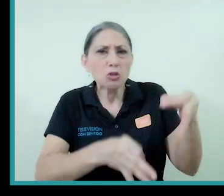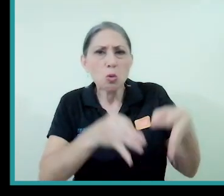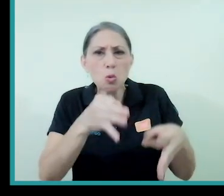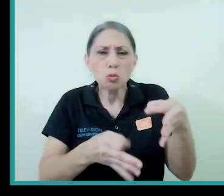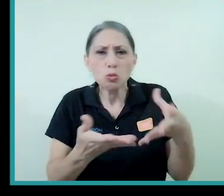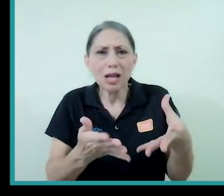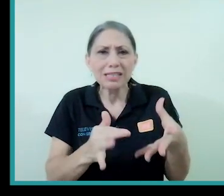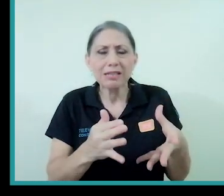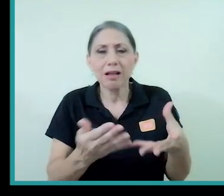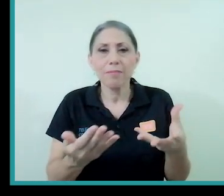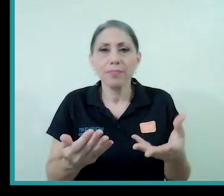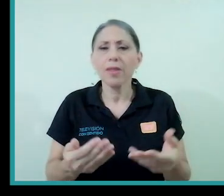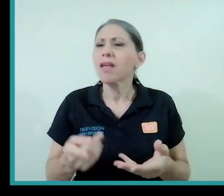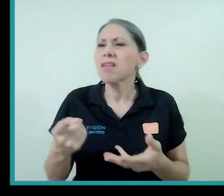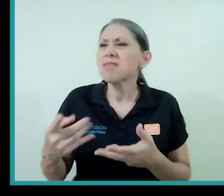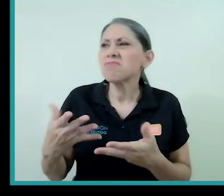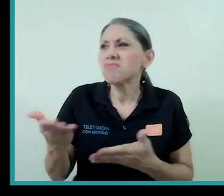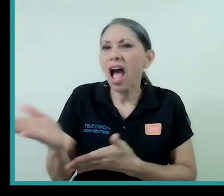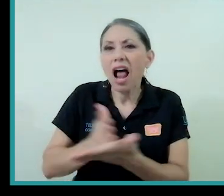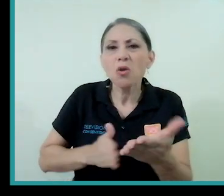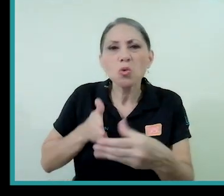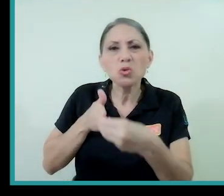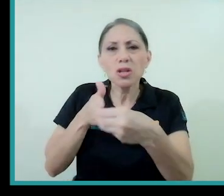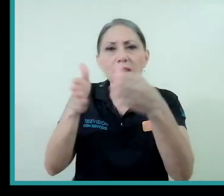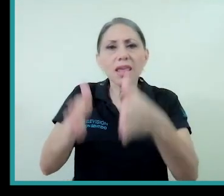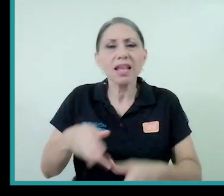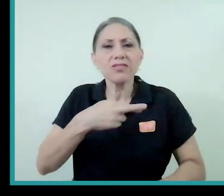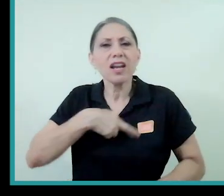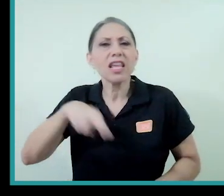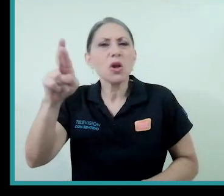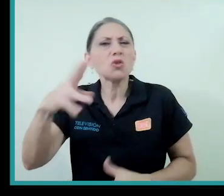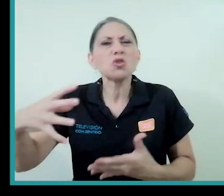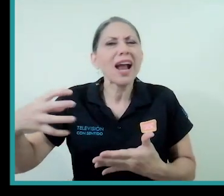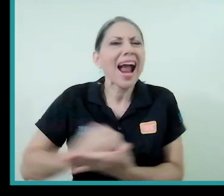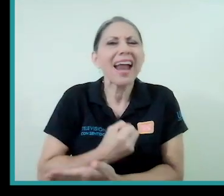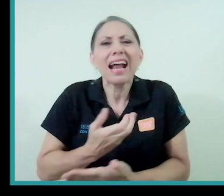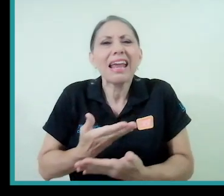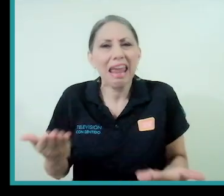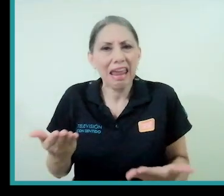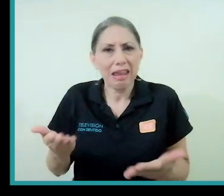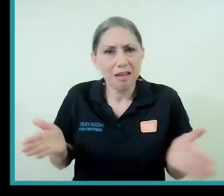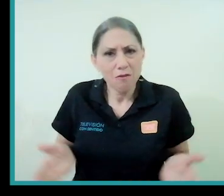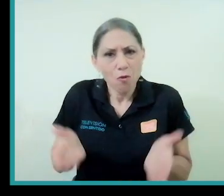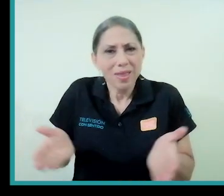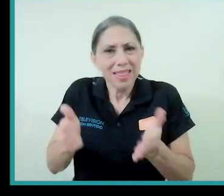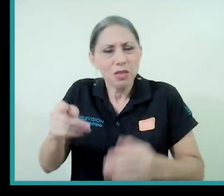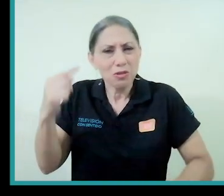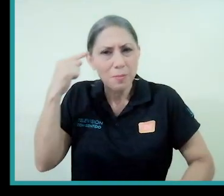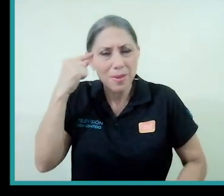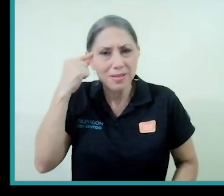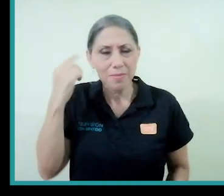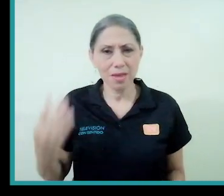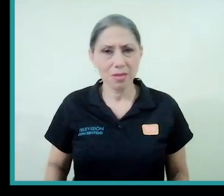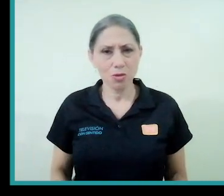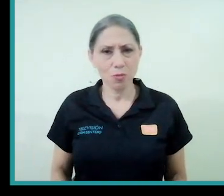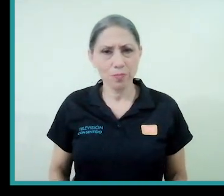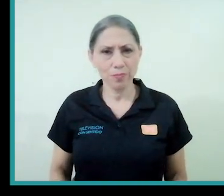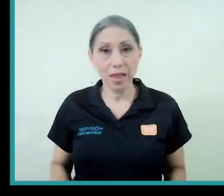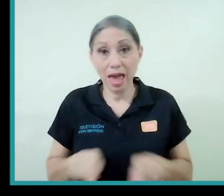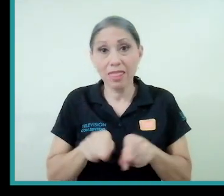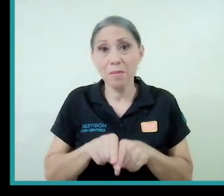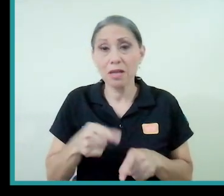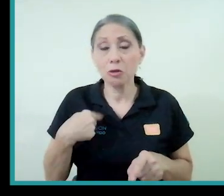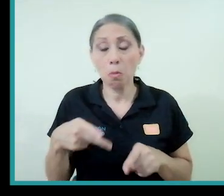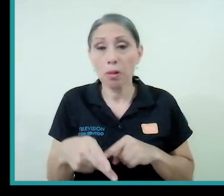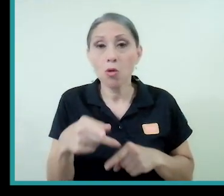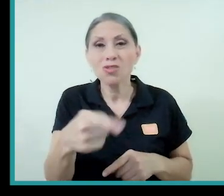¿Qué ganan? ¿Qué ganan algunos líderes religiosos fomentando ese pensamiento? Bueno, además, lo que quería decir, no te